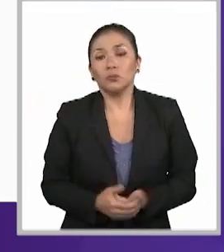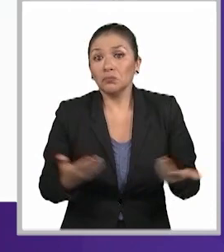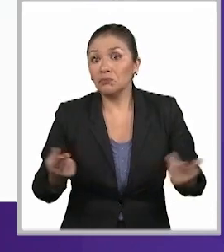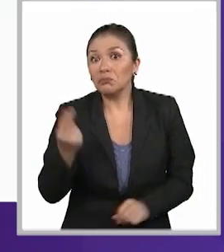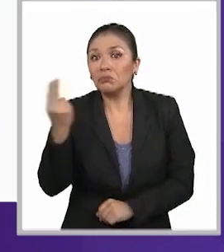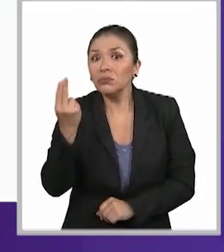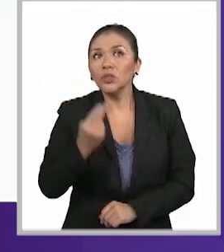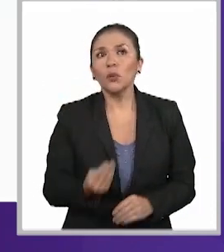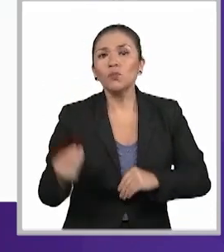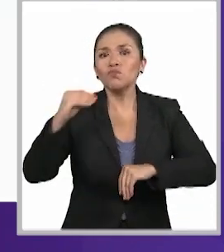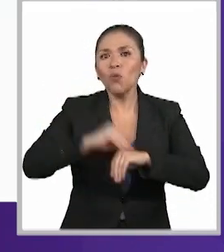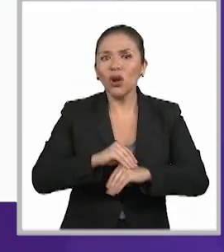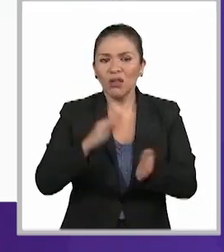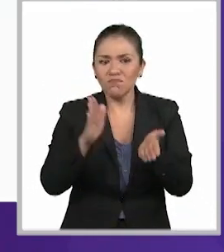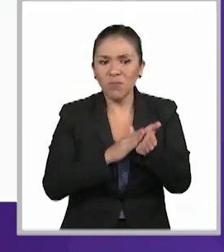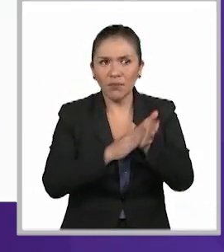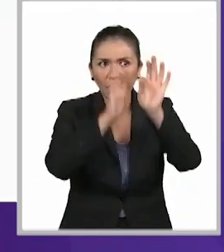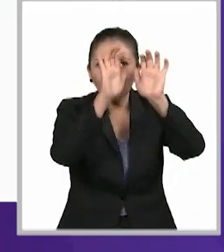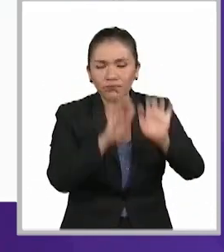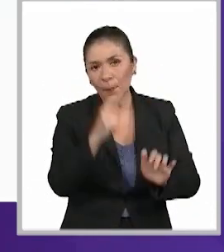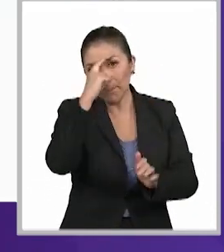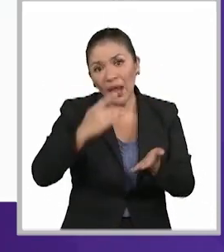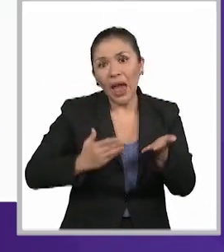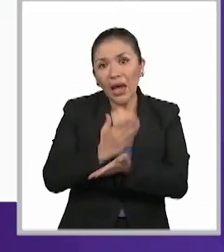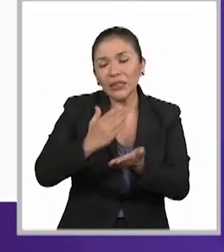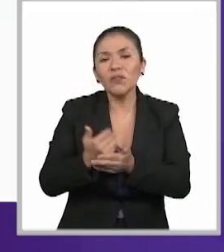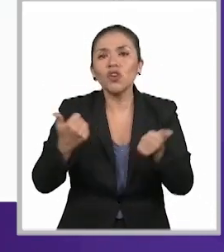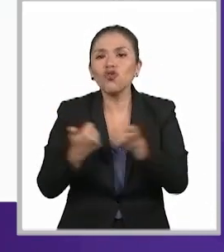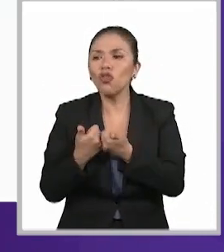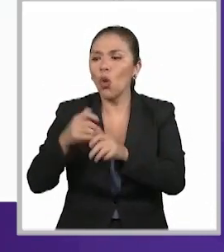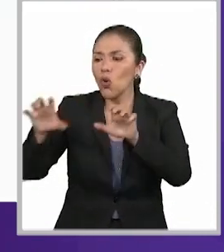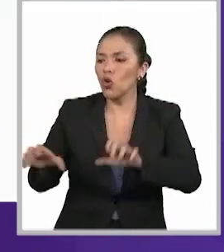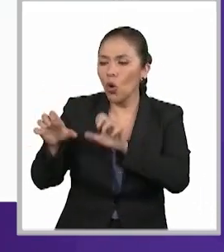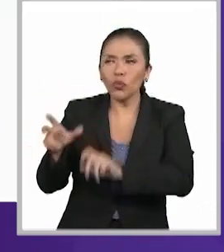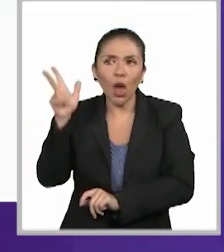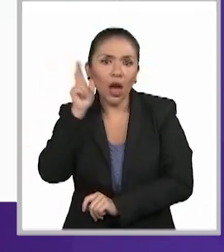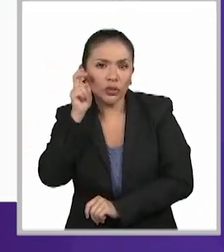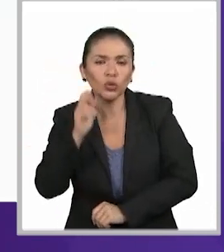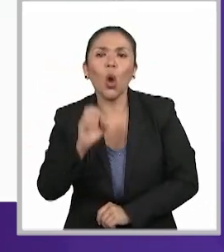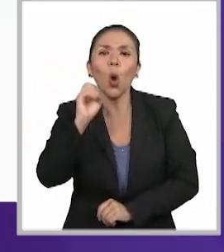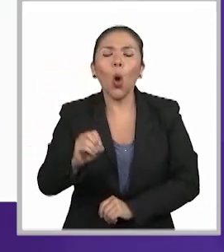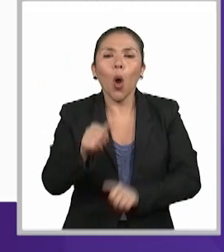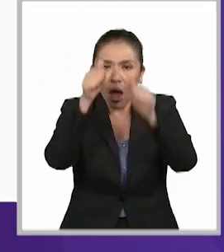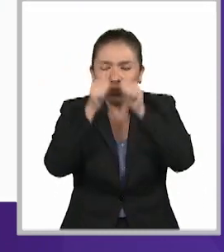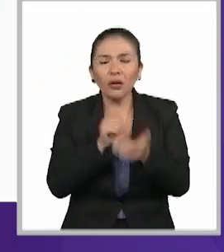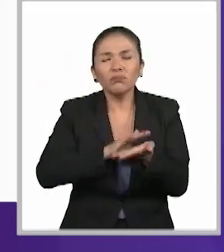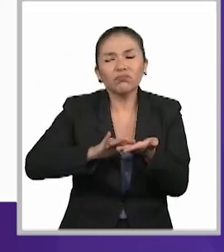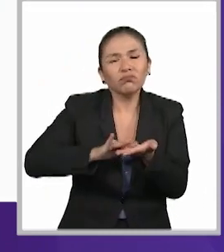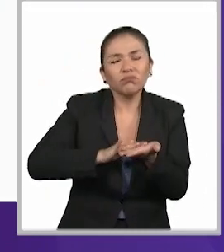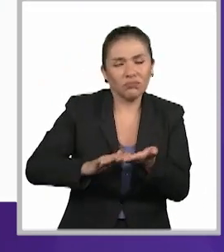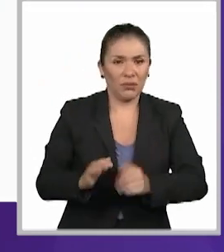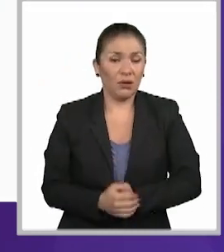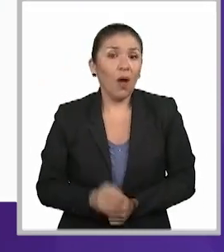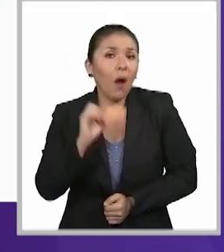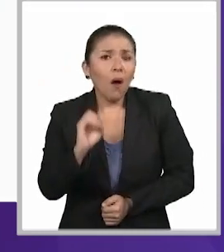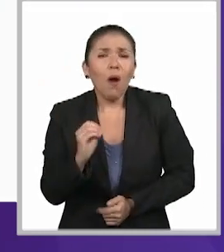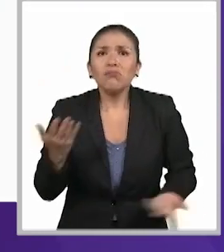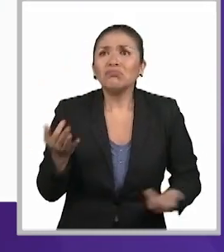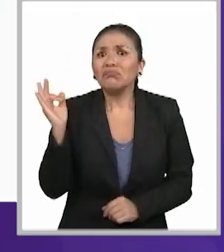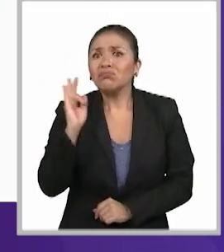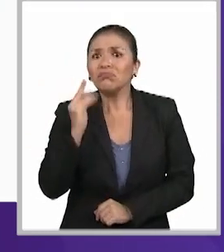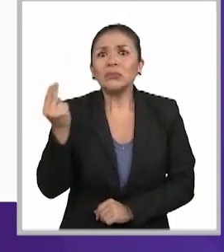ahorita, tal vez necesitan un documento que sea accesible para un lector o un documento en braille o probablemente